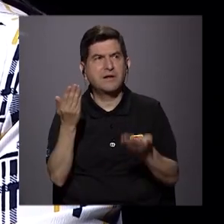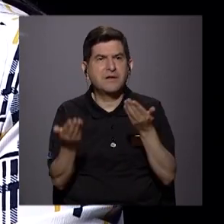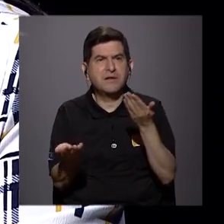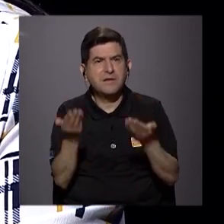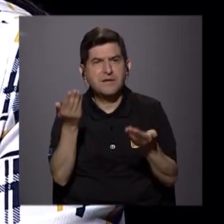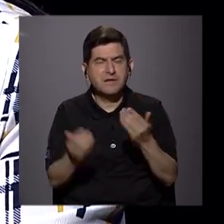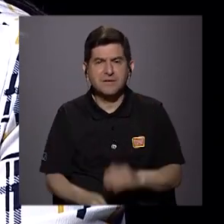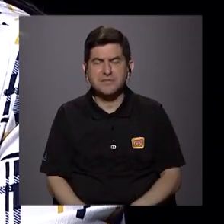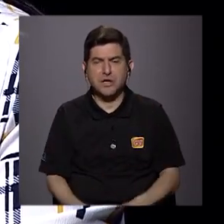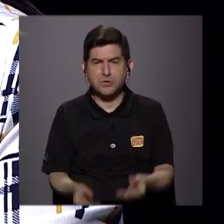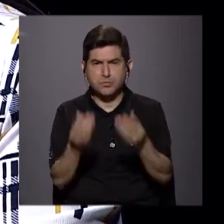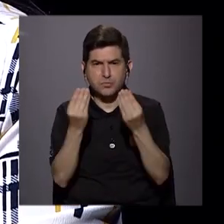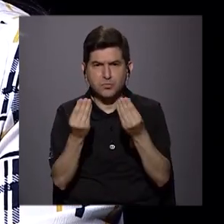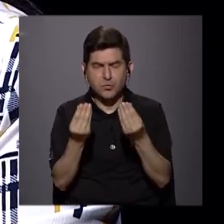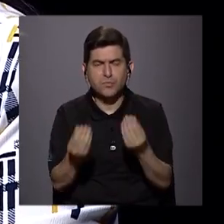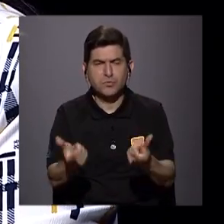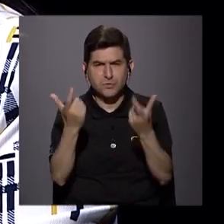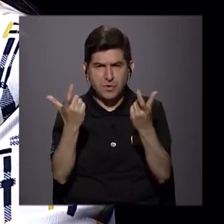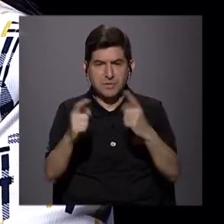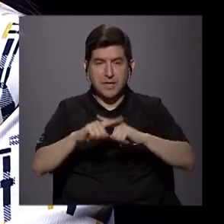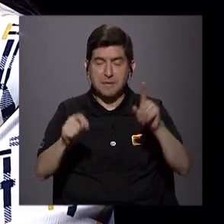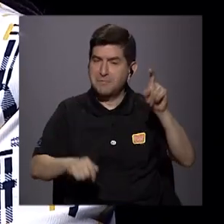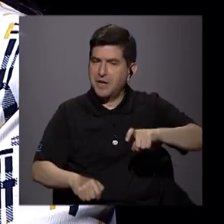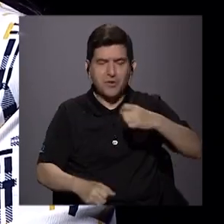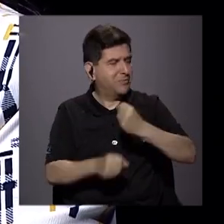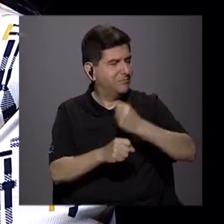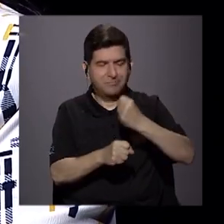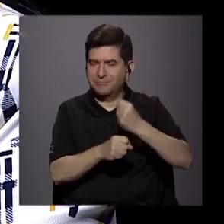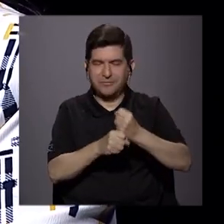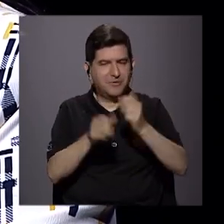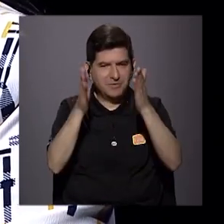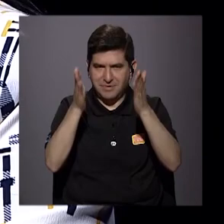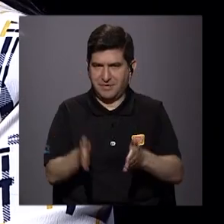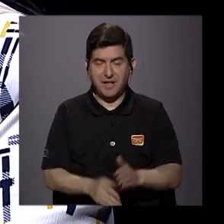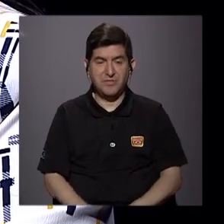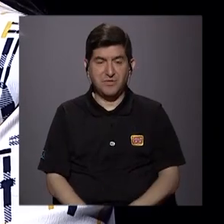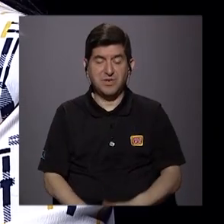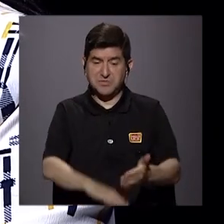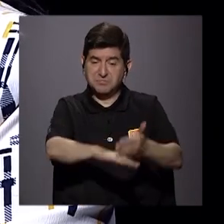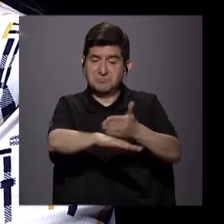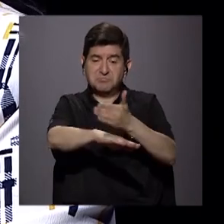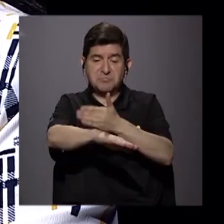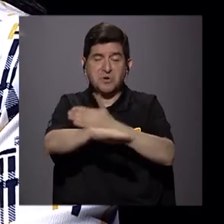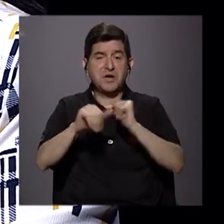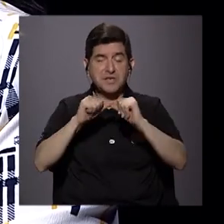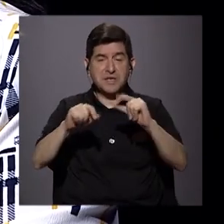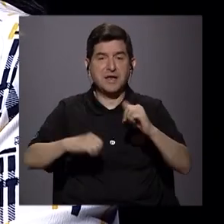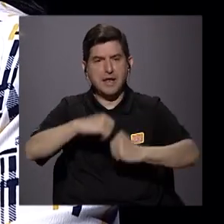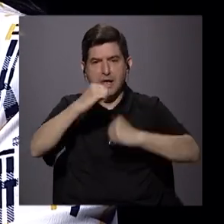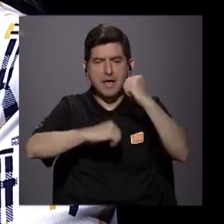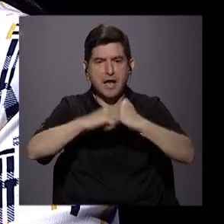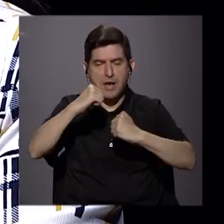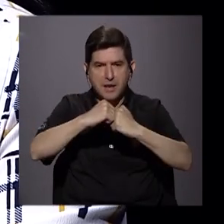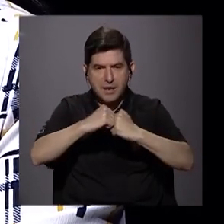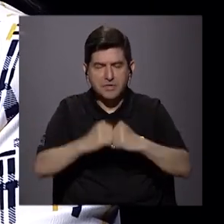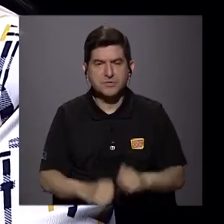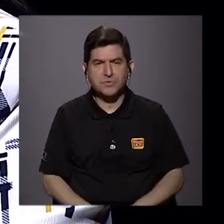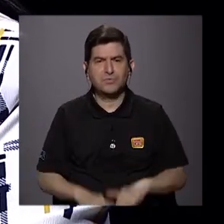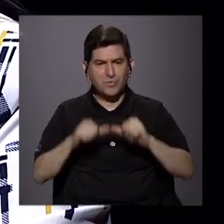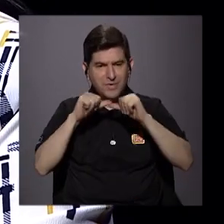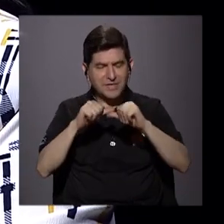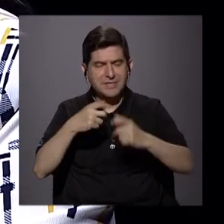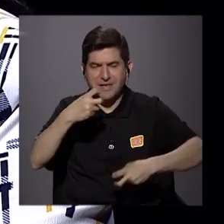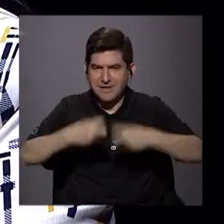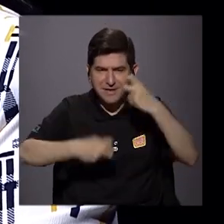monetarios muy elevado y no necesariamente requieren mucha fuerza de trabajo, pues vamos a crecer y seguir con este problema estructural donde la tasa de